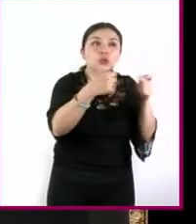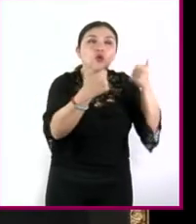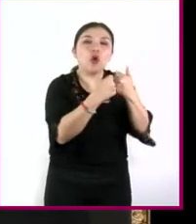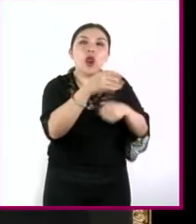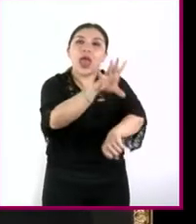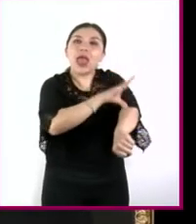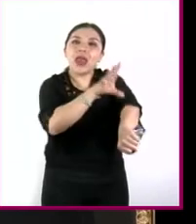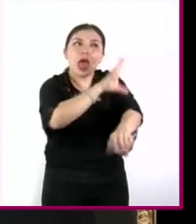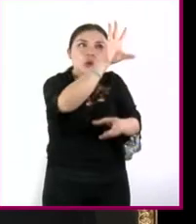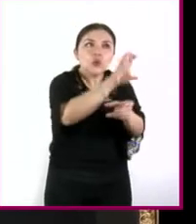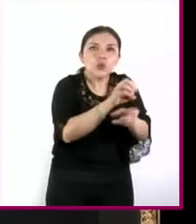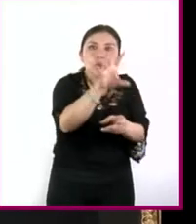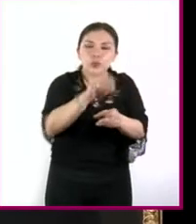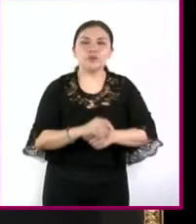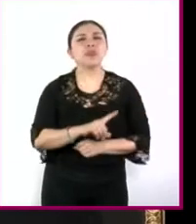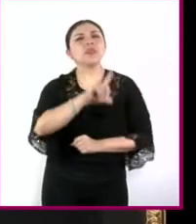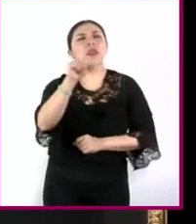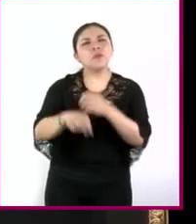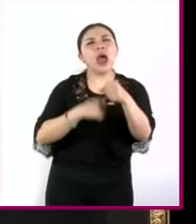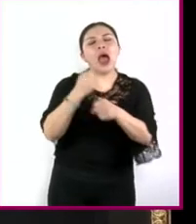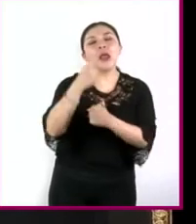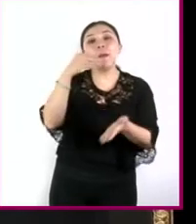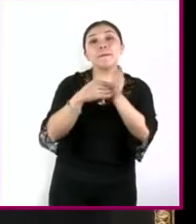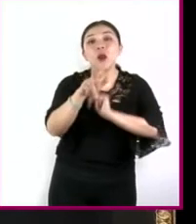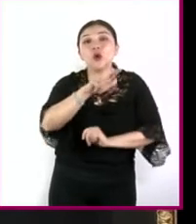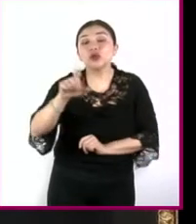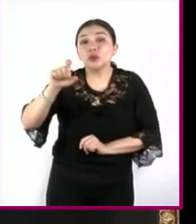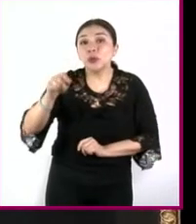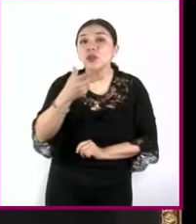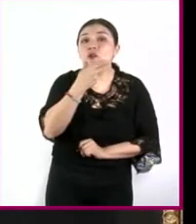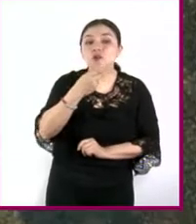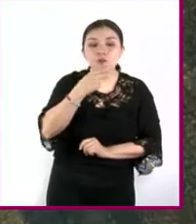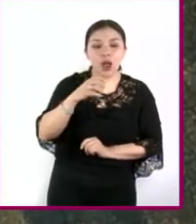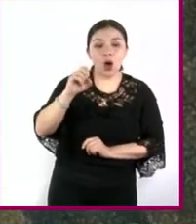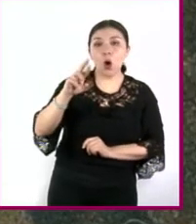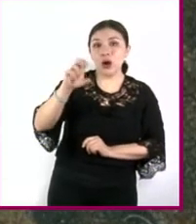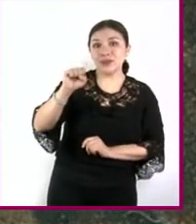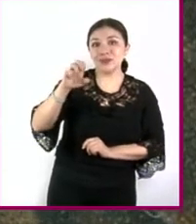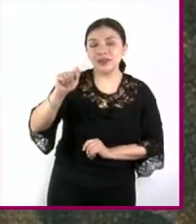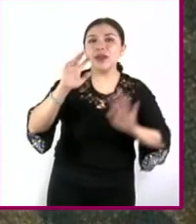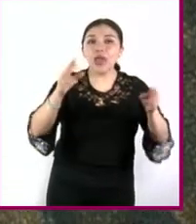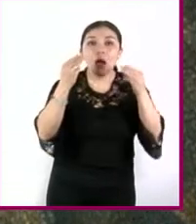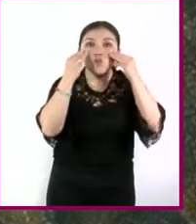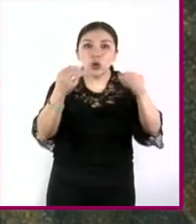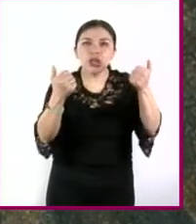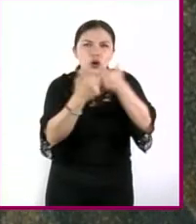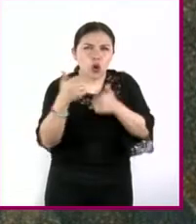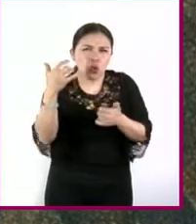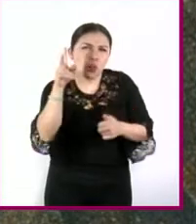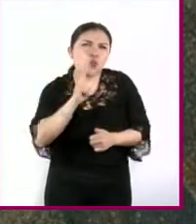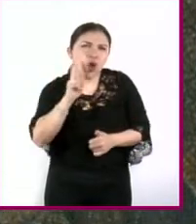más adelante en 1820 hans christian orset demostró experimentalmente que existía una